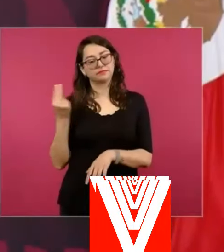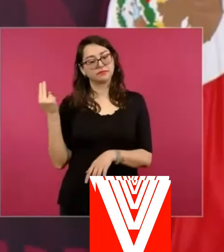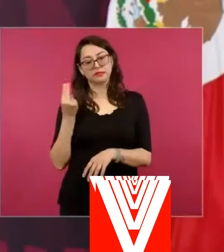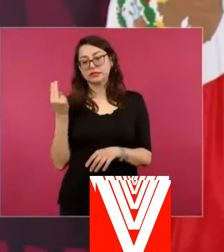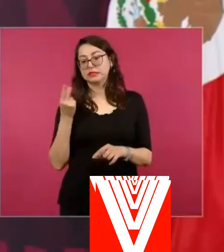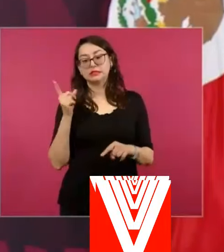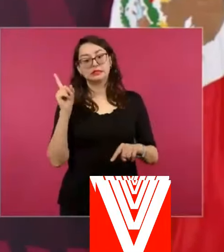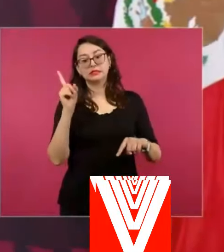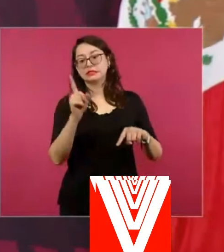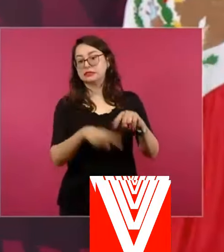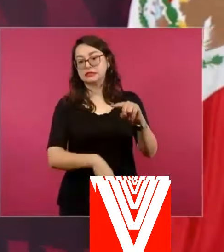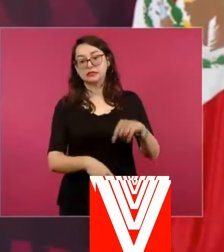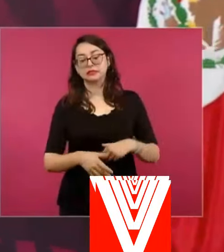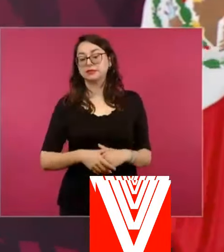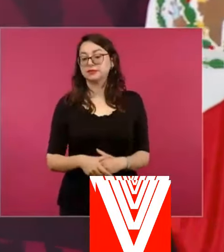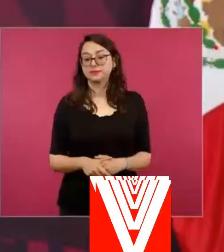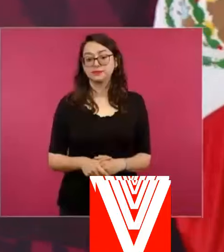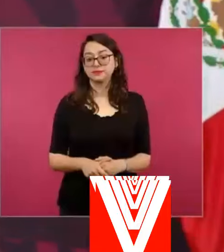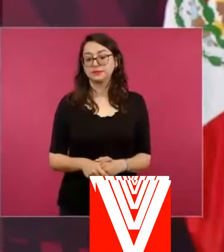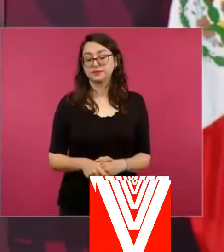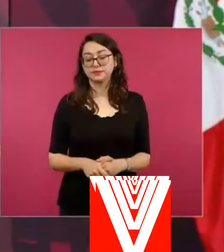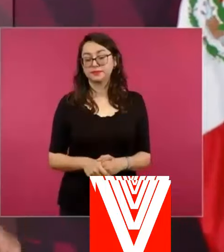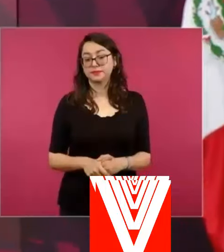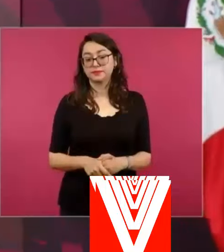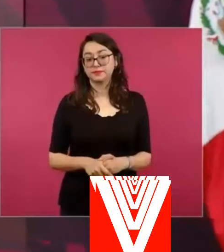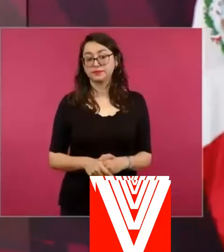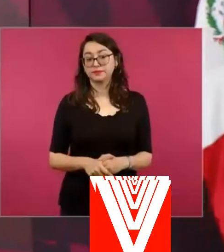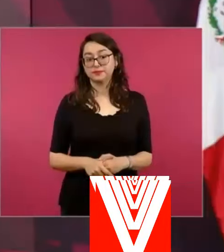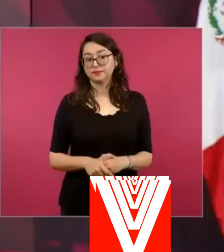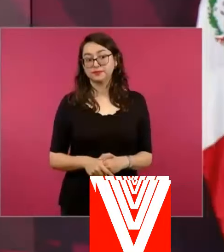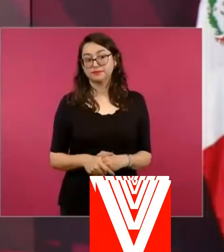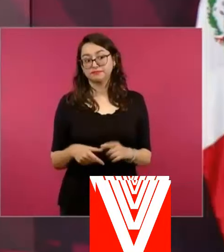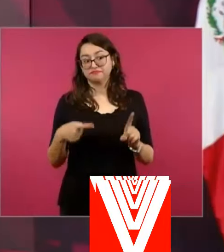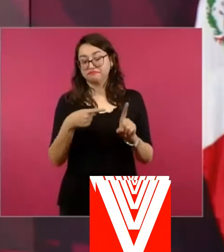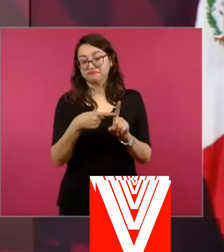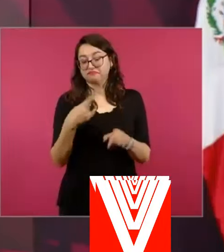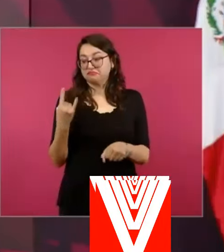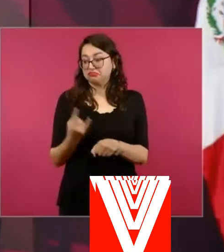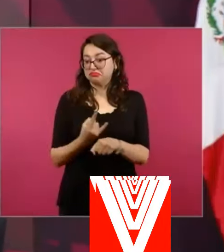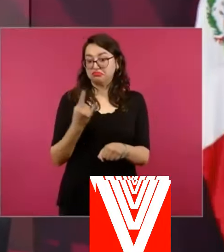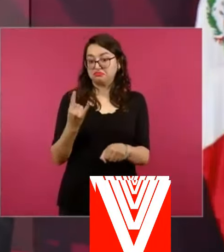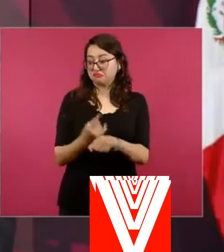sencillamente porque no hay resultados.